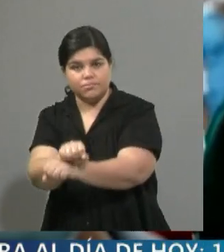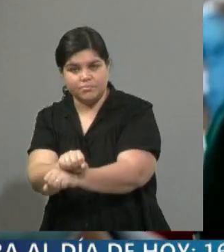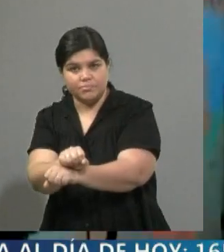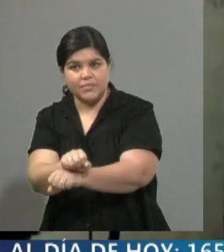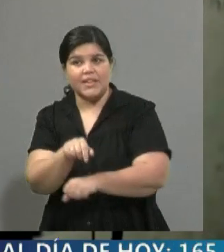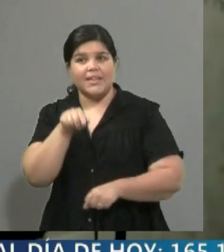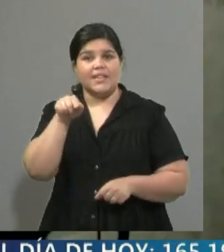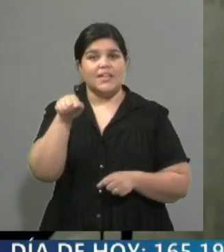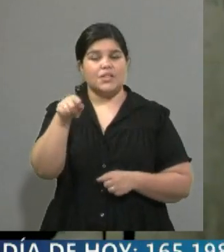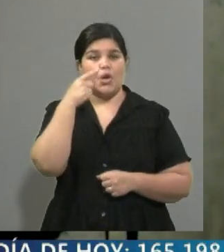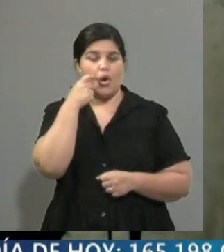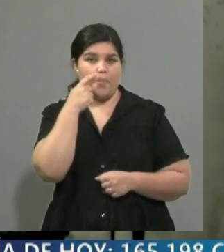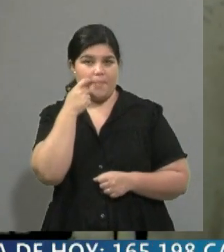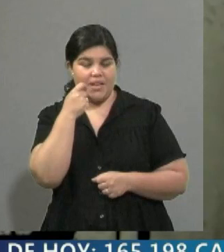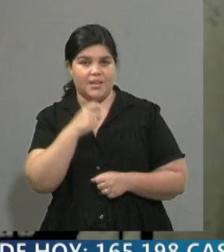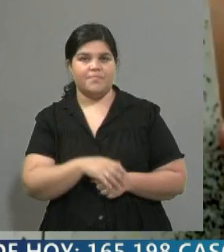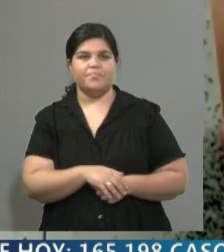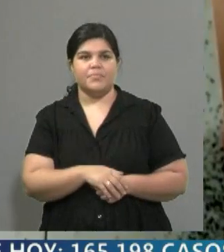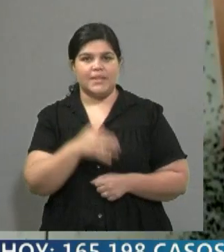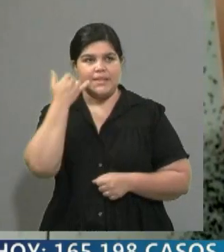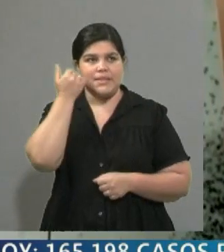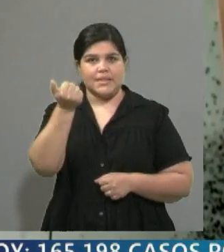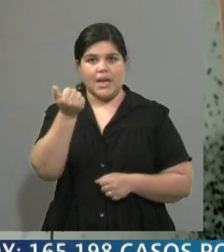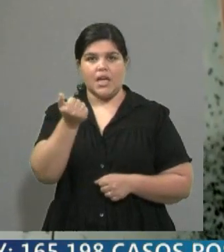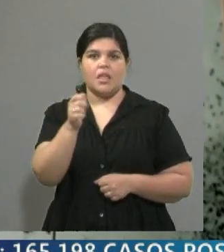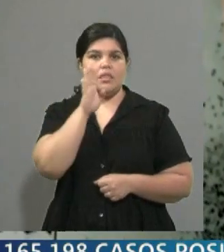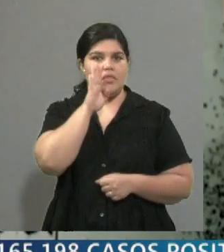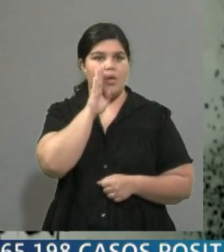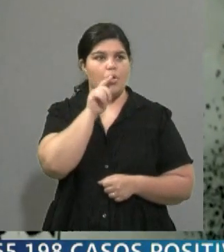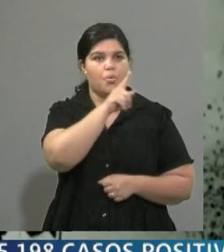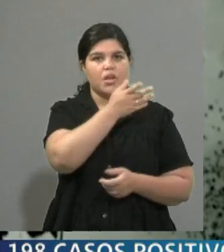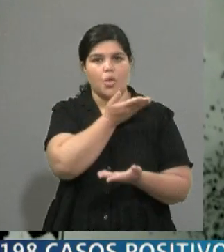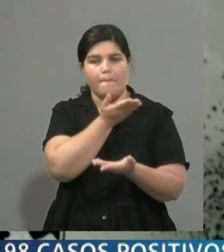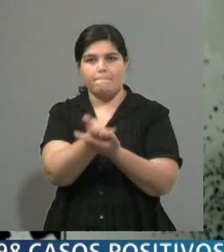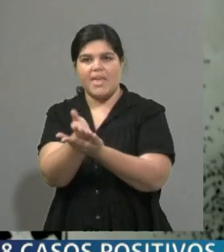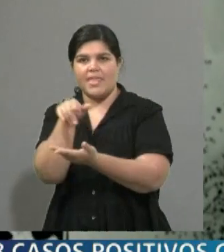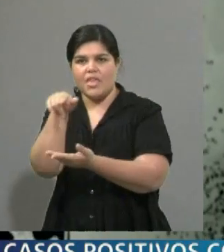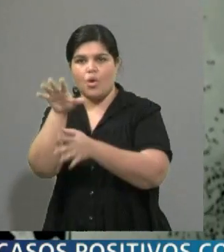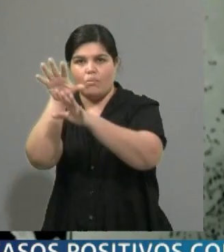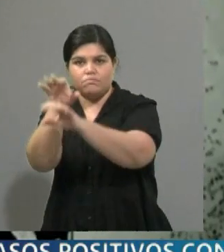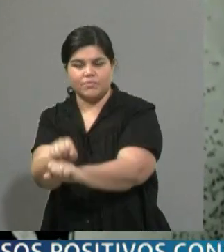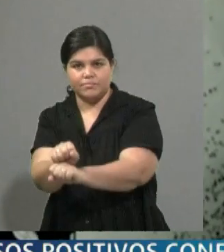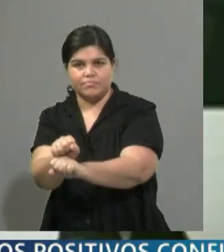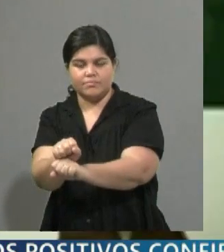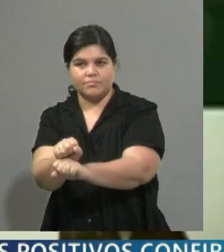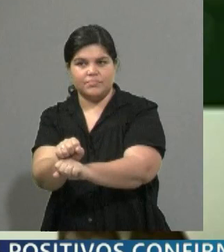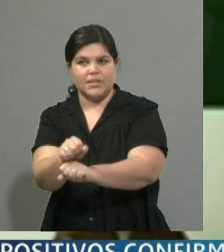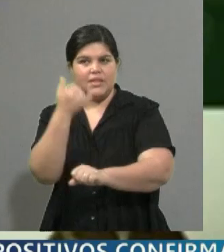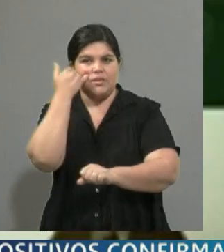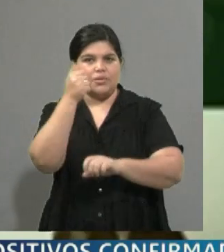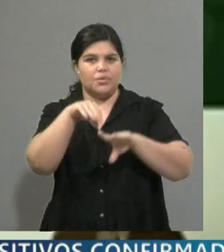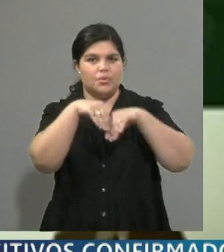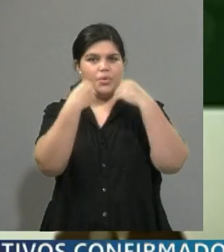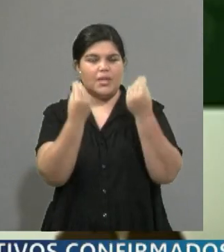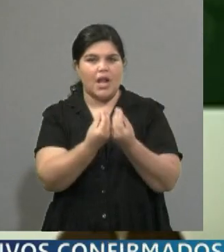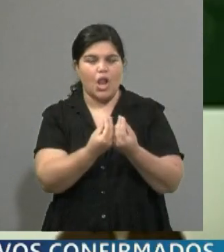Saab tiene, digamos, pedido de captura por parte de Estados Unidos por varios casos, puntualmente ocho casos